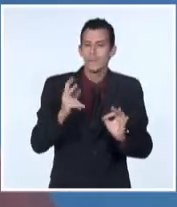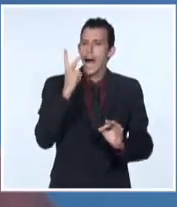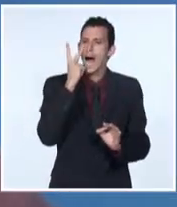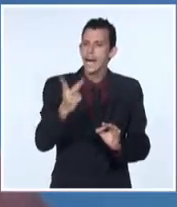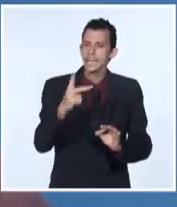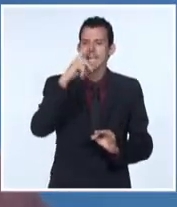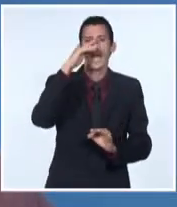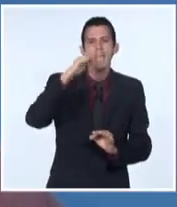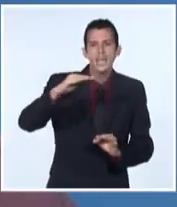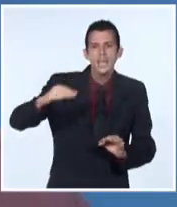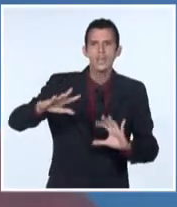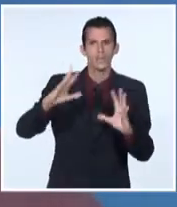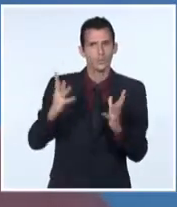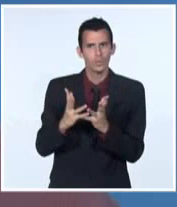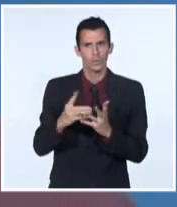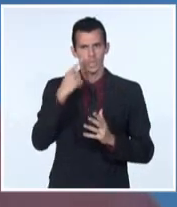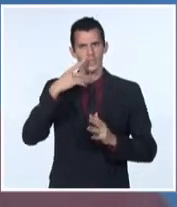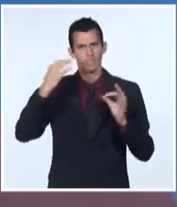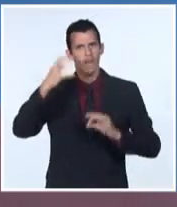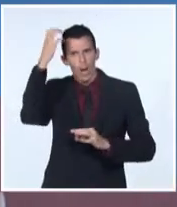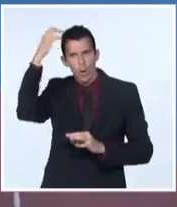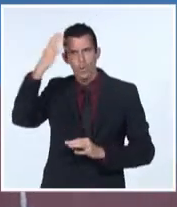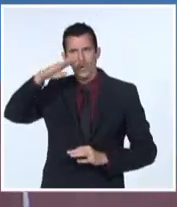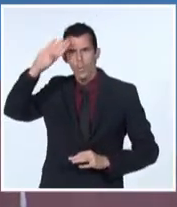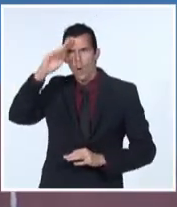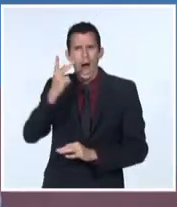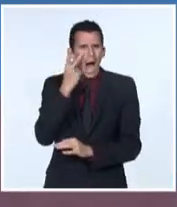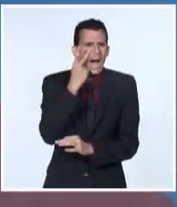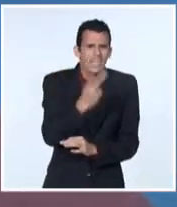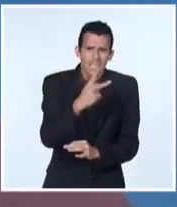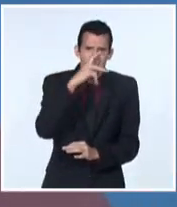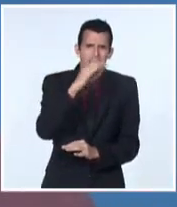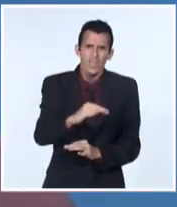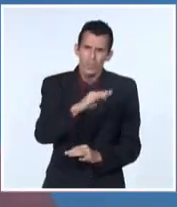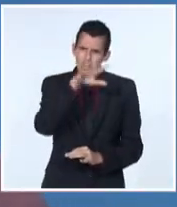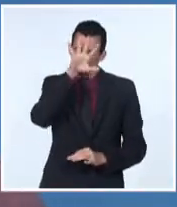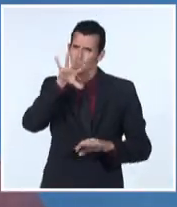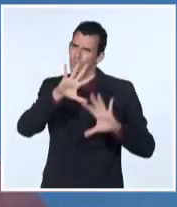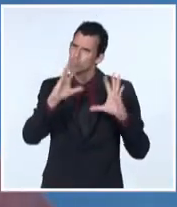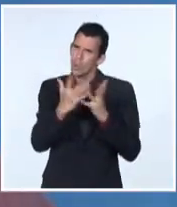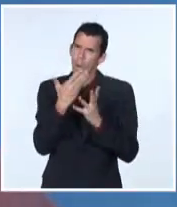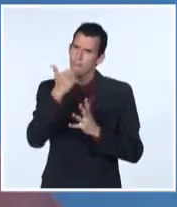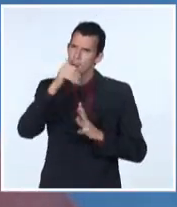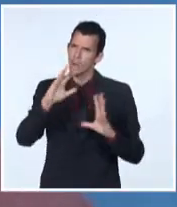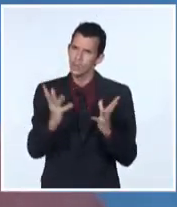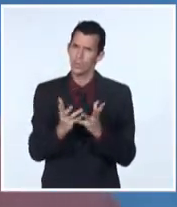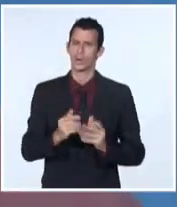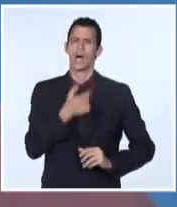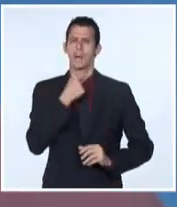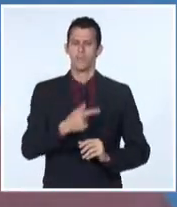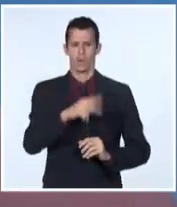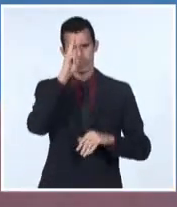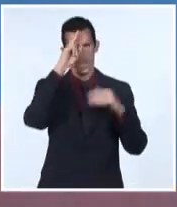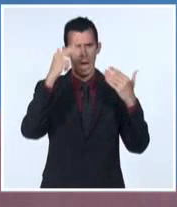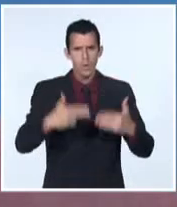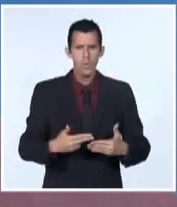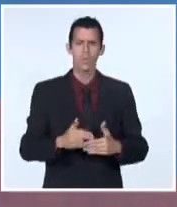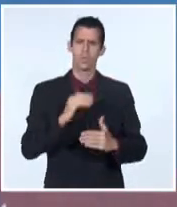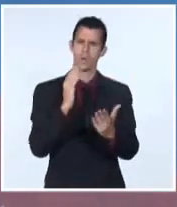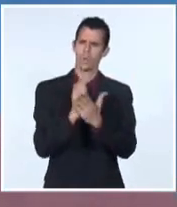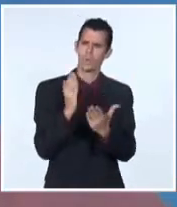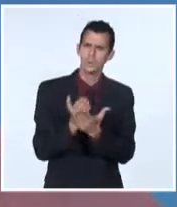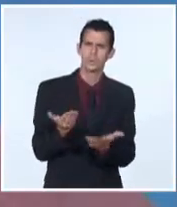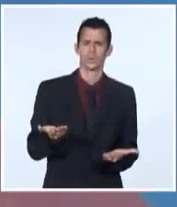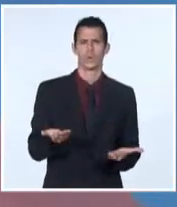país tiene hacia la niñez en sentido de poder garantizar el acceso universal a la salud, a la educación,